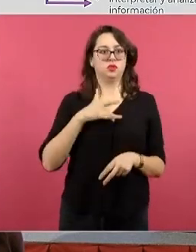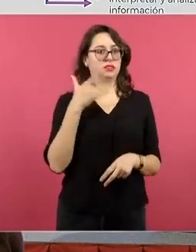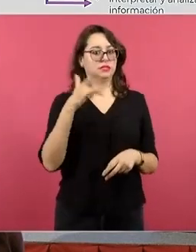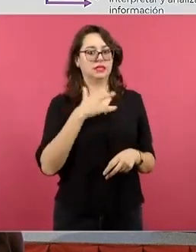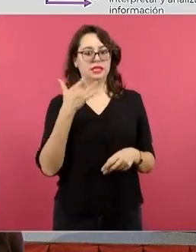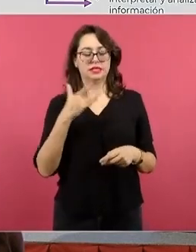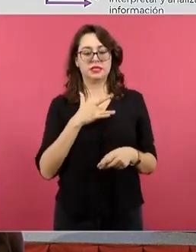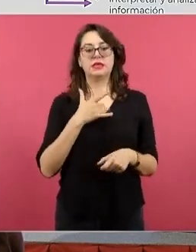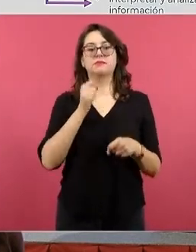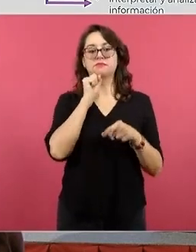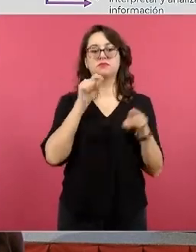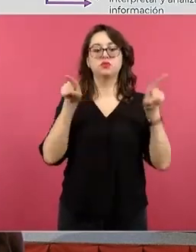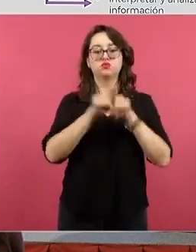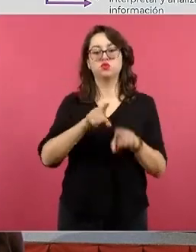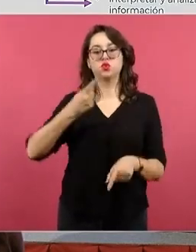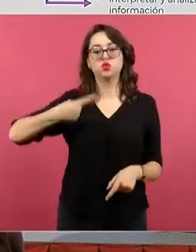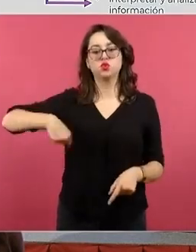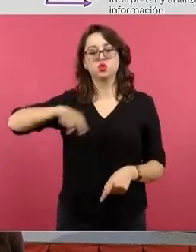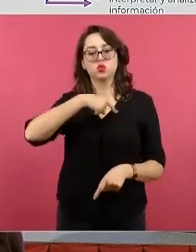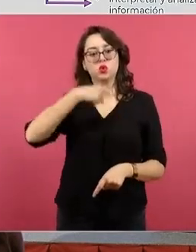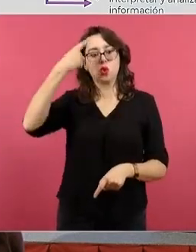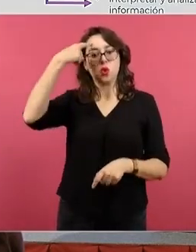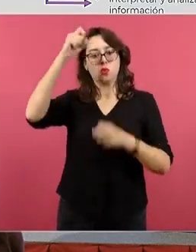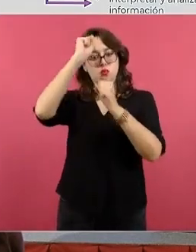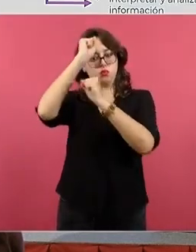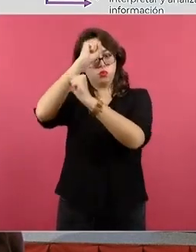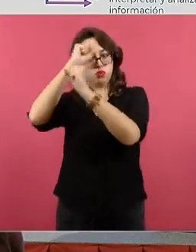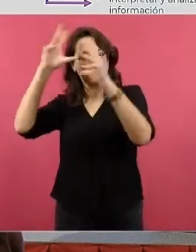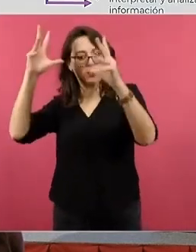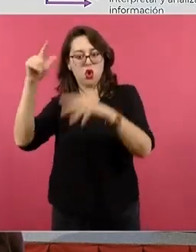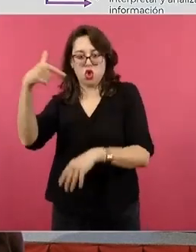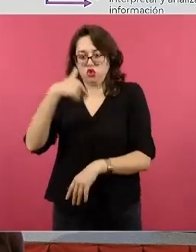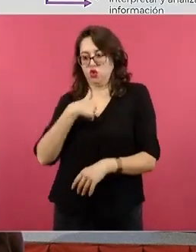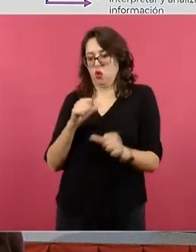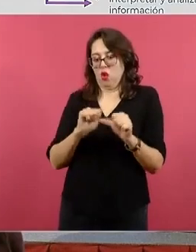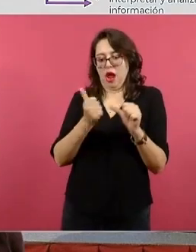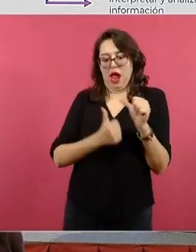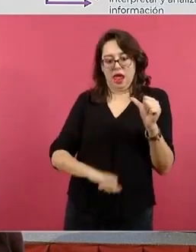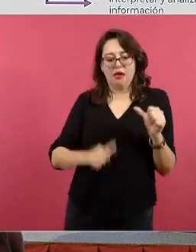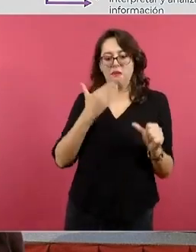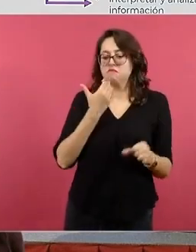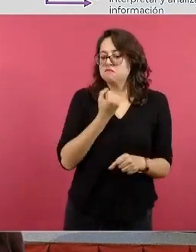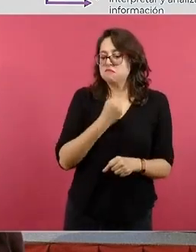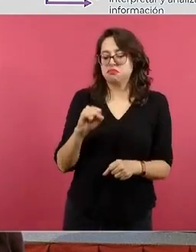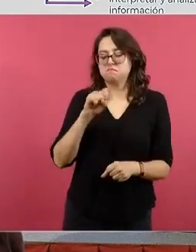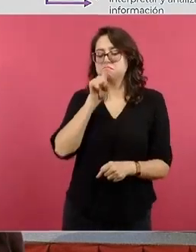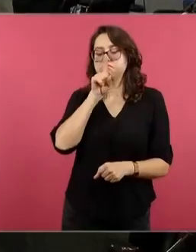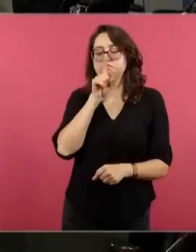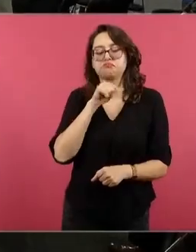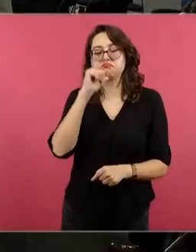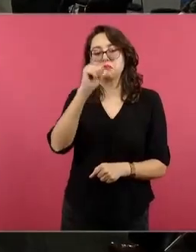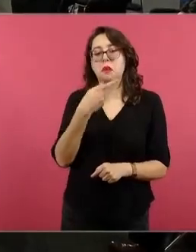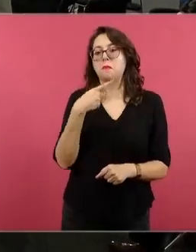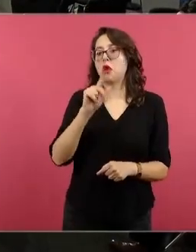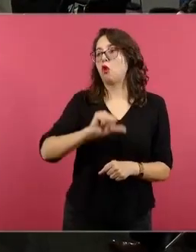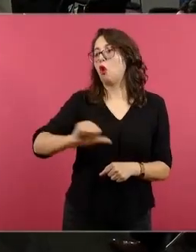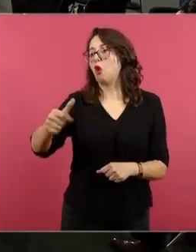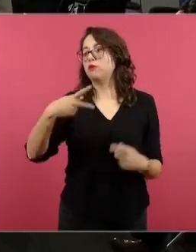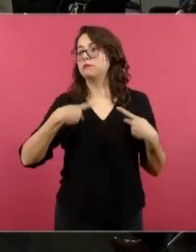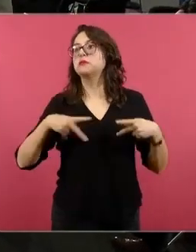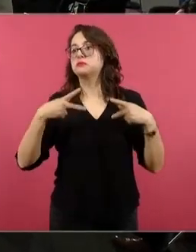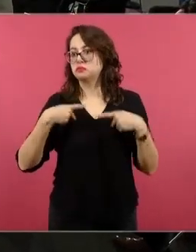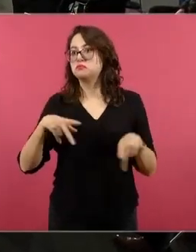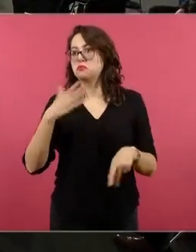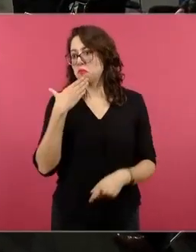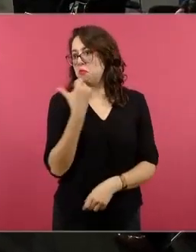de la capacidad de imaginación. Yo no soy experta en arte, pero cualquier persona que es experta en arte te dice, ¿no? Que bueno,